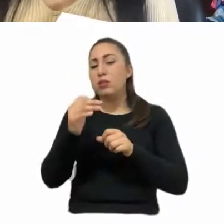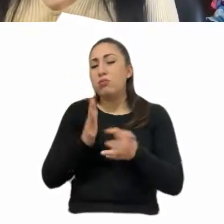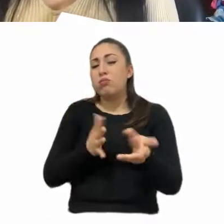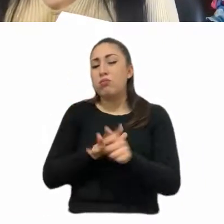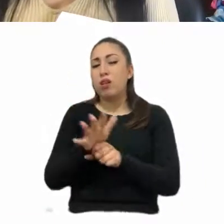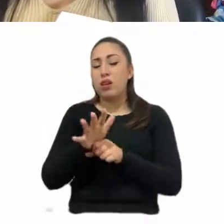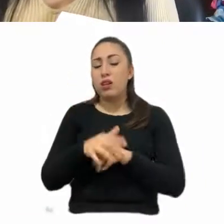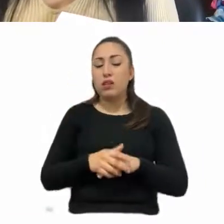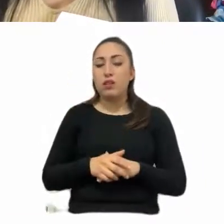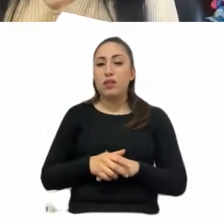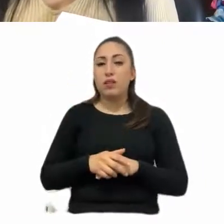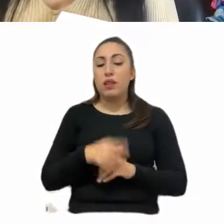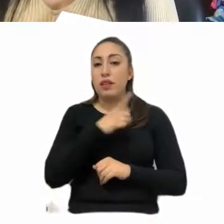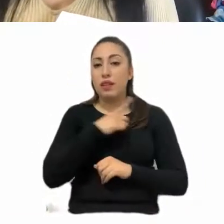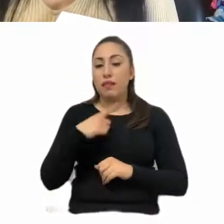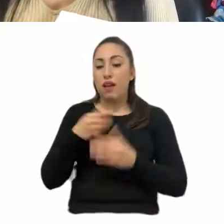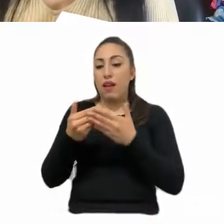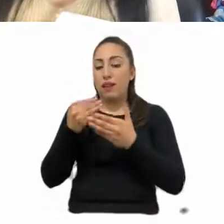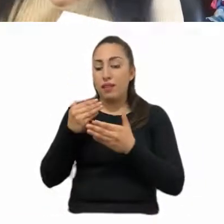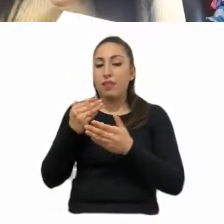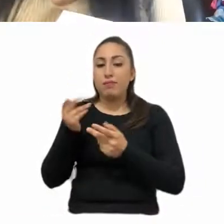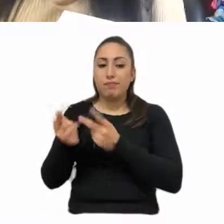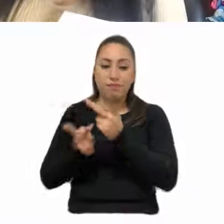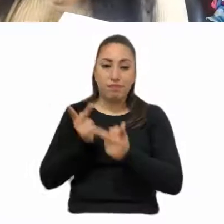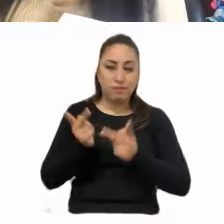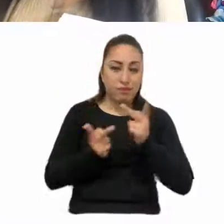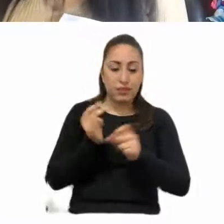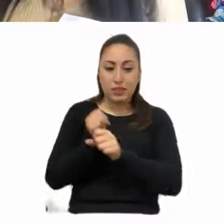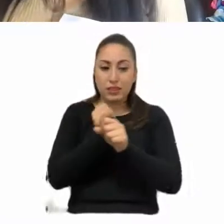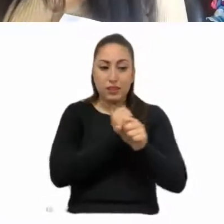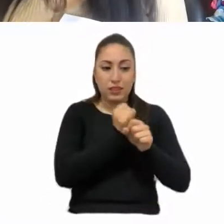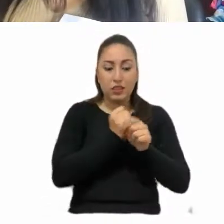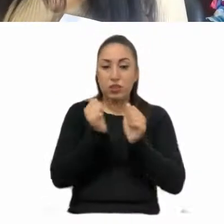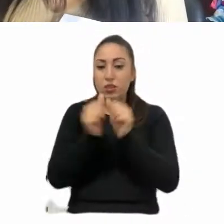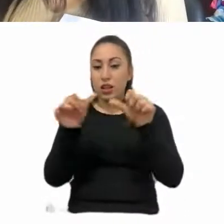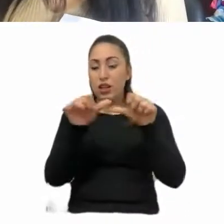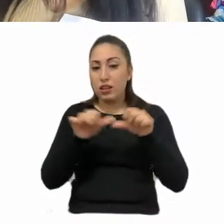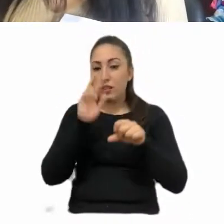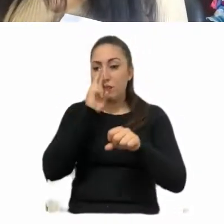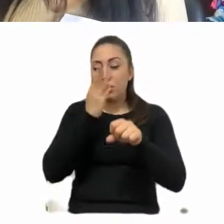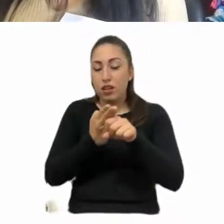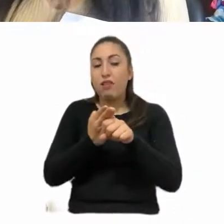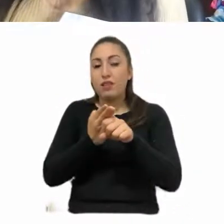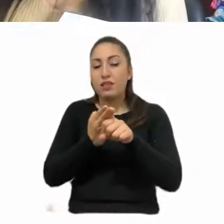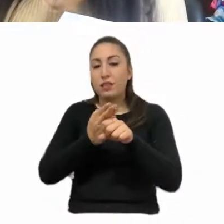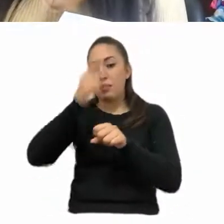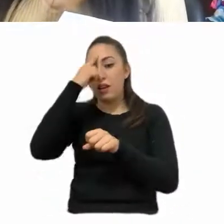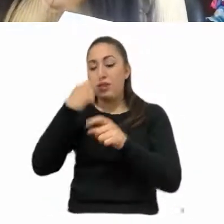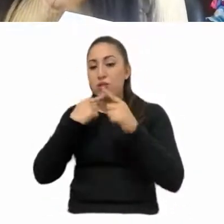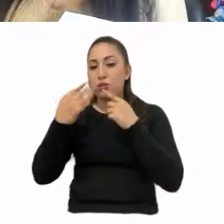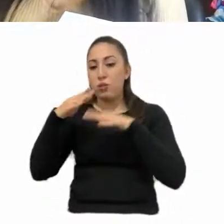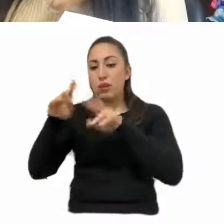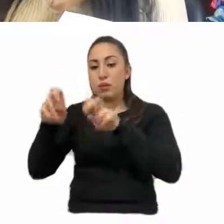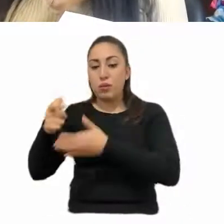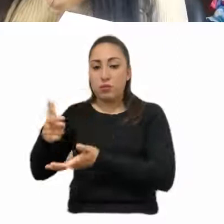tendrá que hacer una consulta precisamente a las instancias presupuestales, porque a final de cuentas,